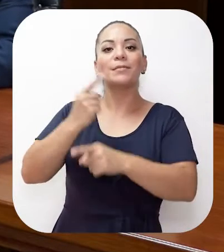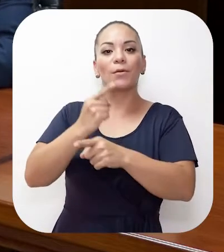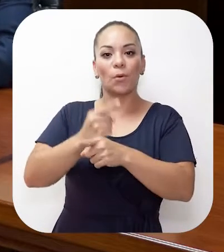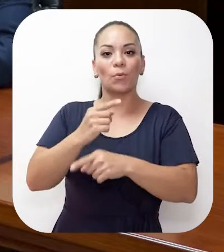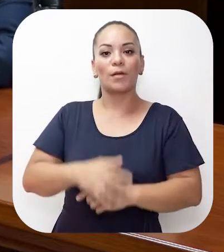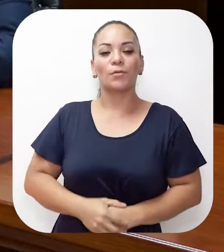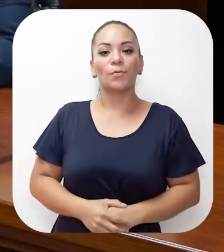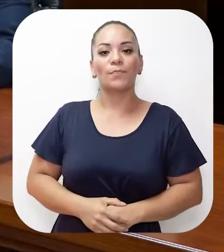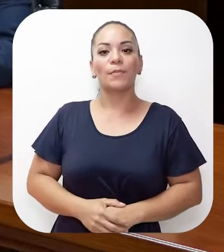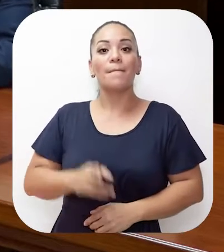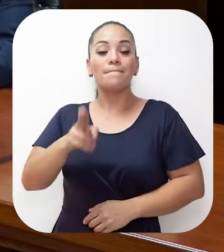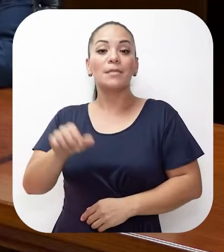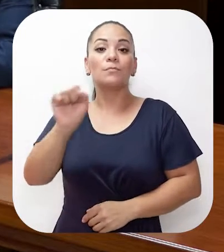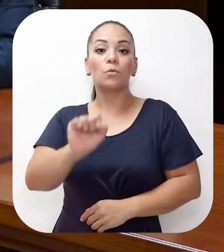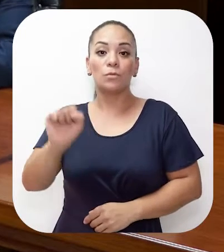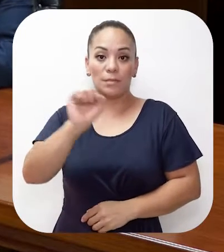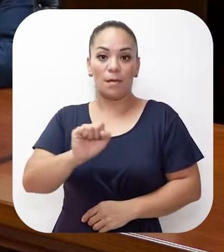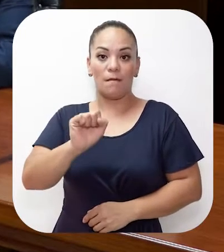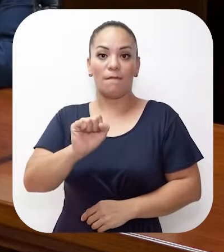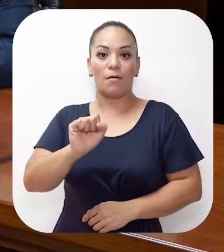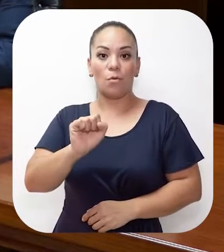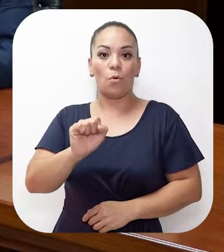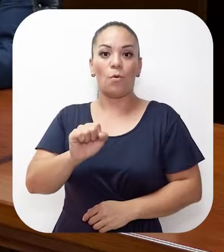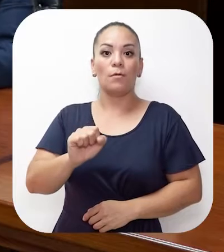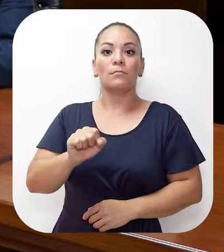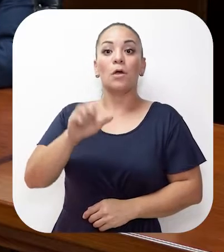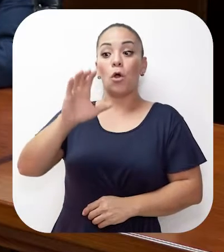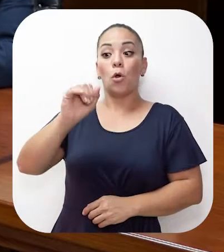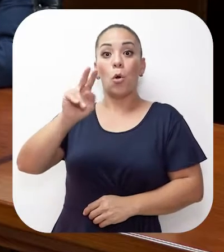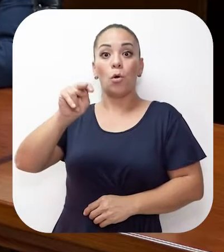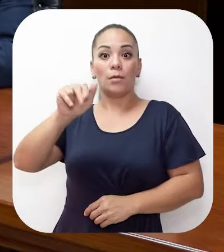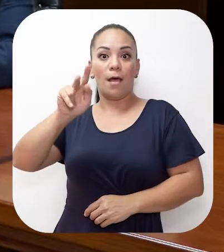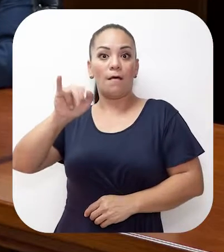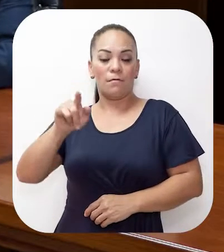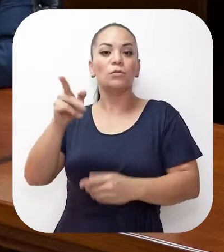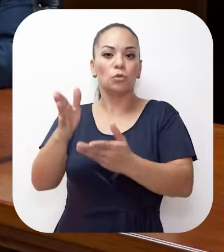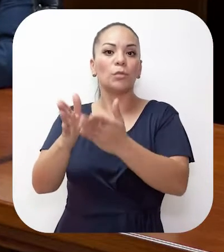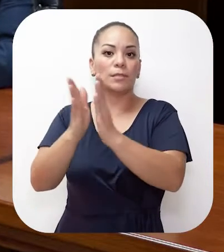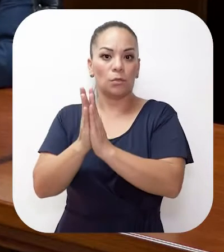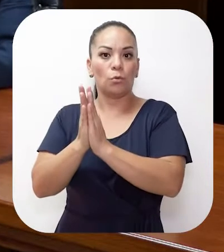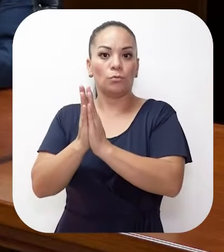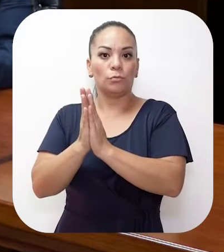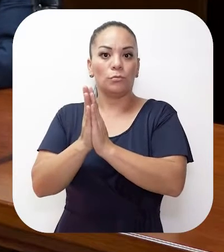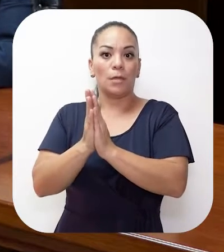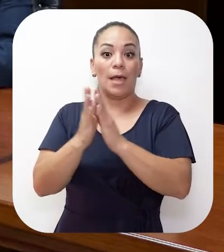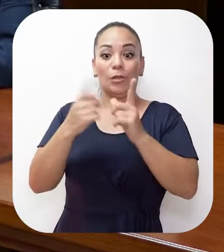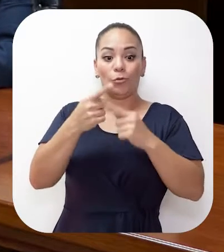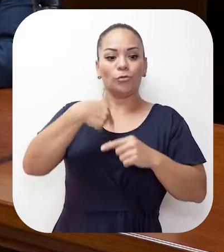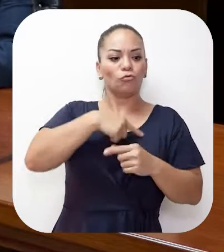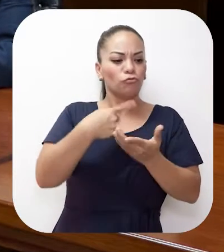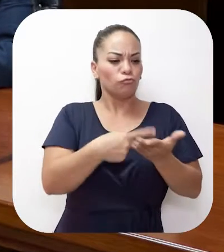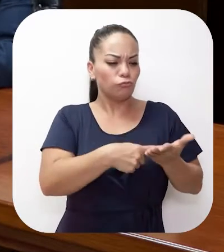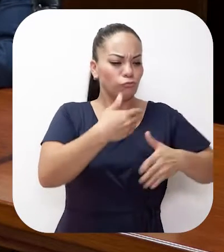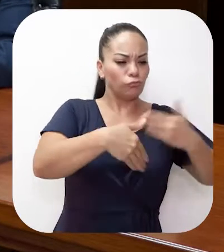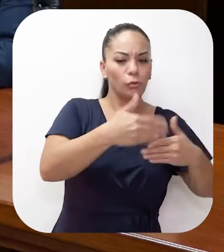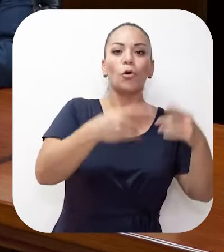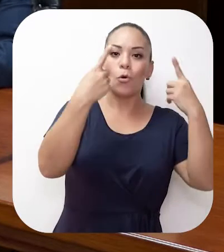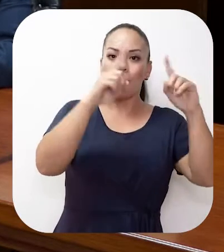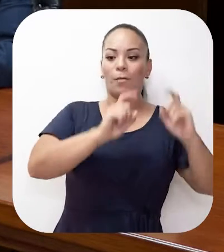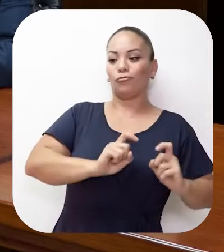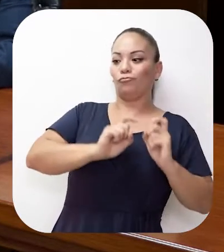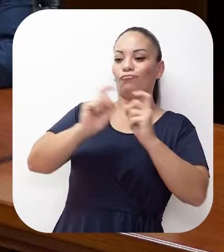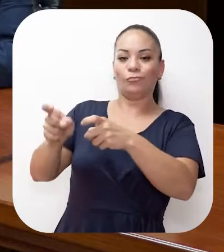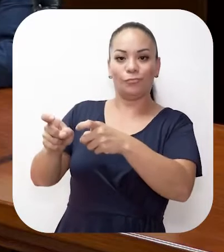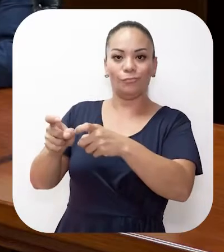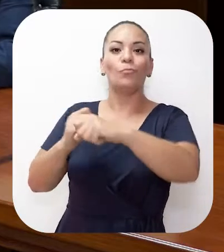señor presidente. Efectivamente, el mismo sábado, a partir de una solicitud del CONAVI, resolvimos la donación de los puentes